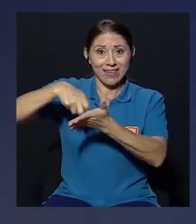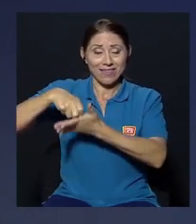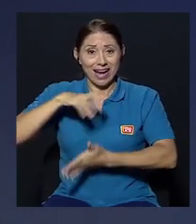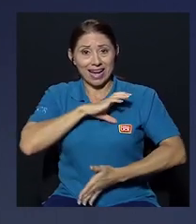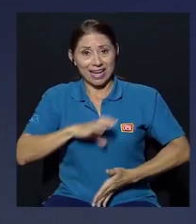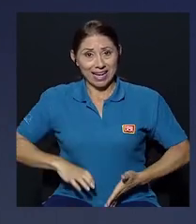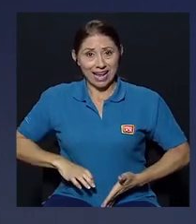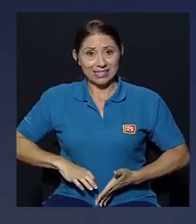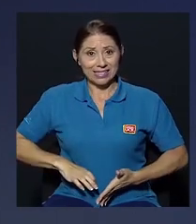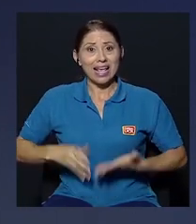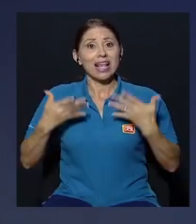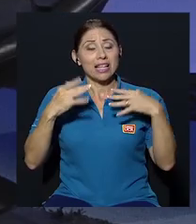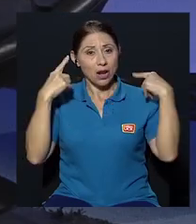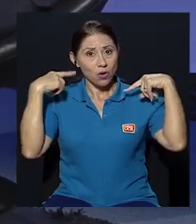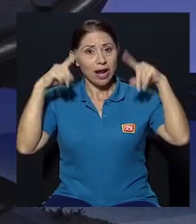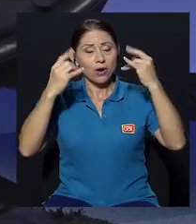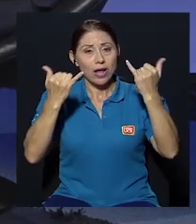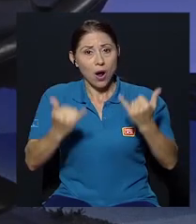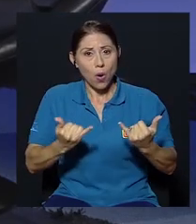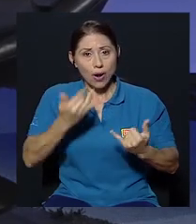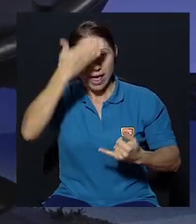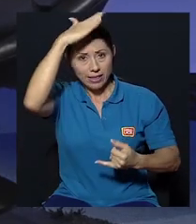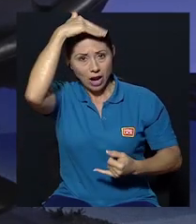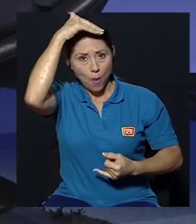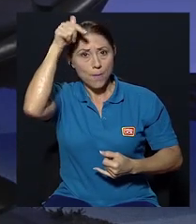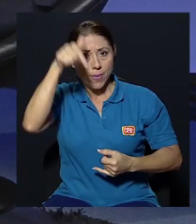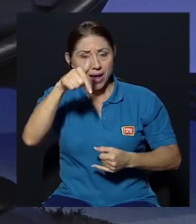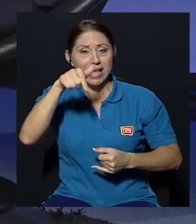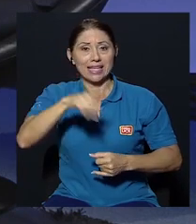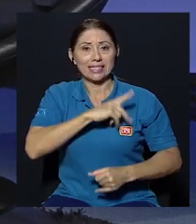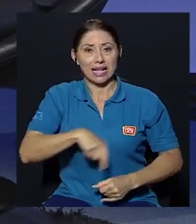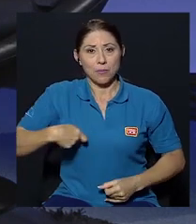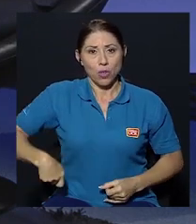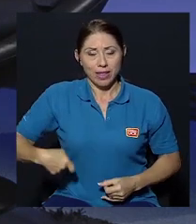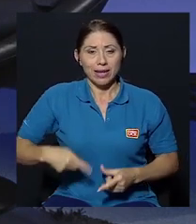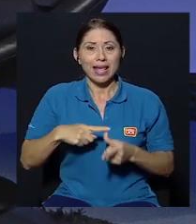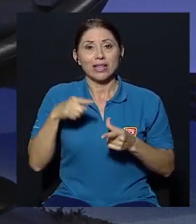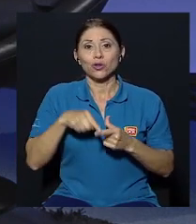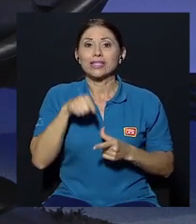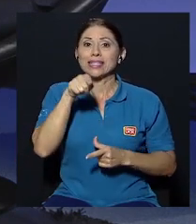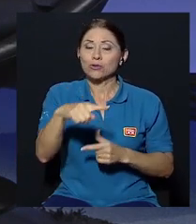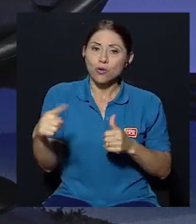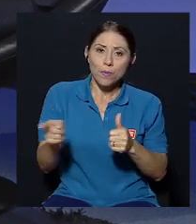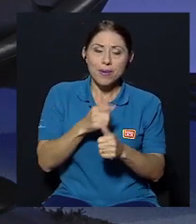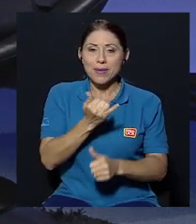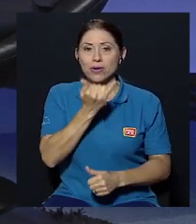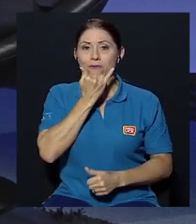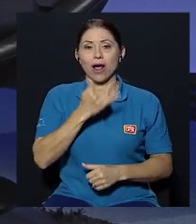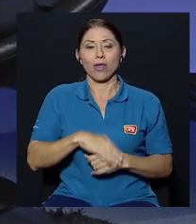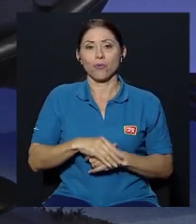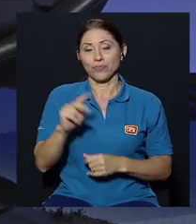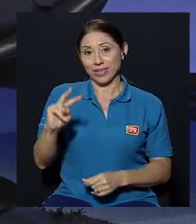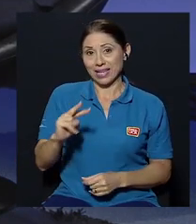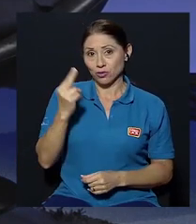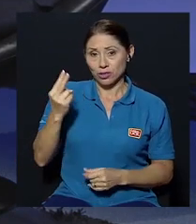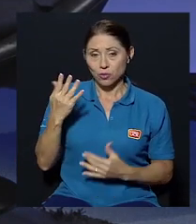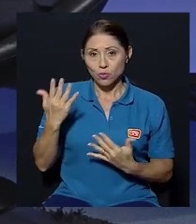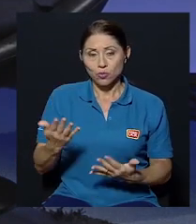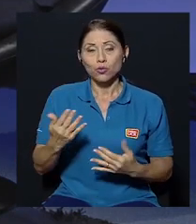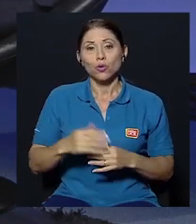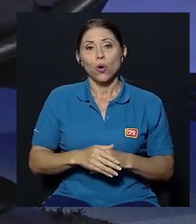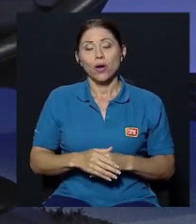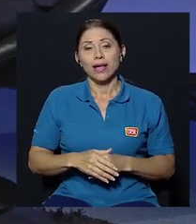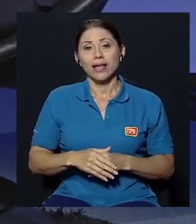visto en Estados Unidos las iglesias evangélicas son las que tienen a Trump en el poder entonces eso es lo primero que me parece